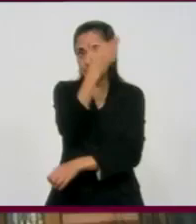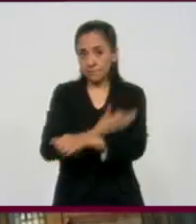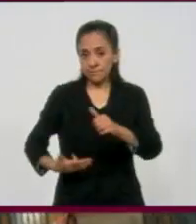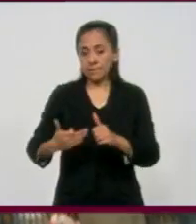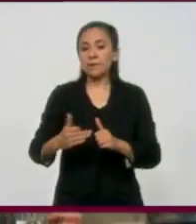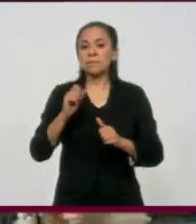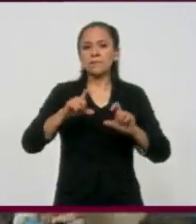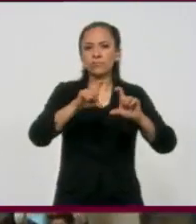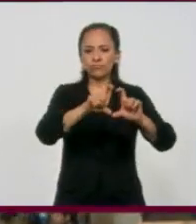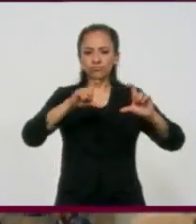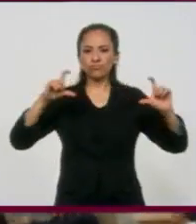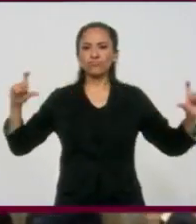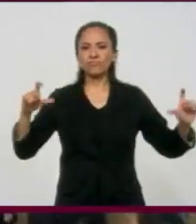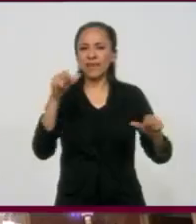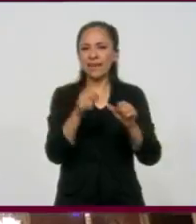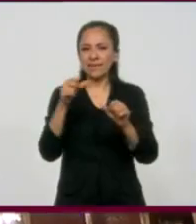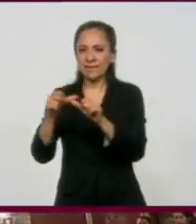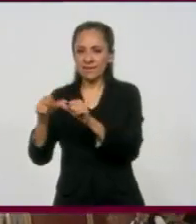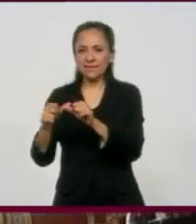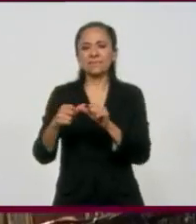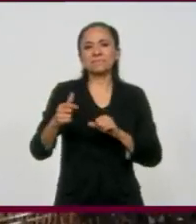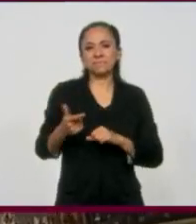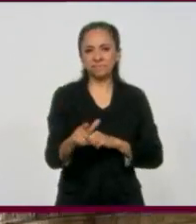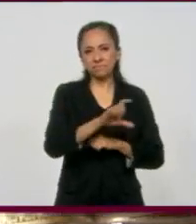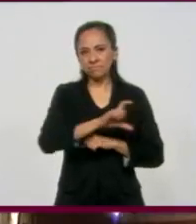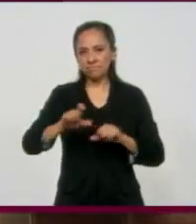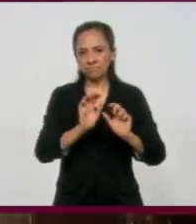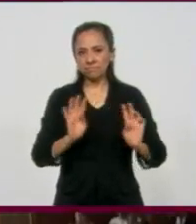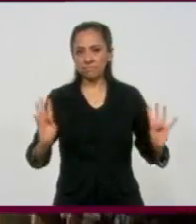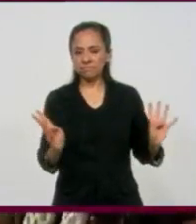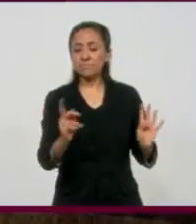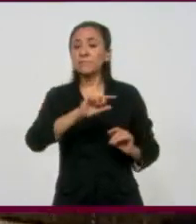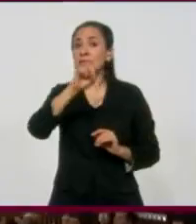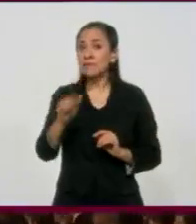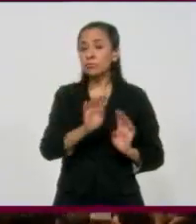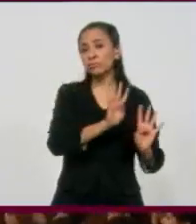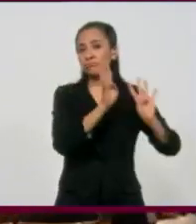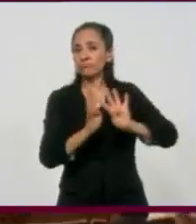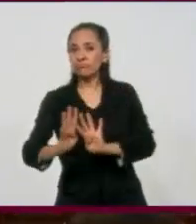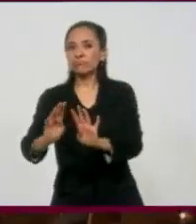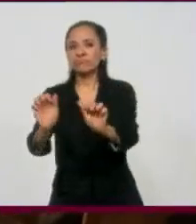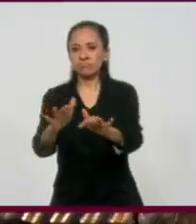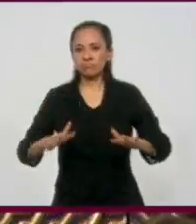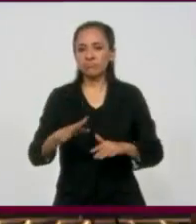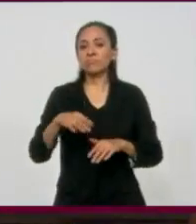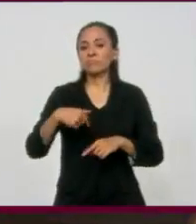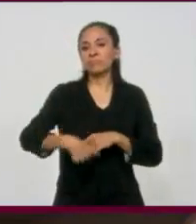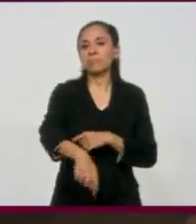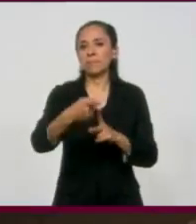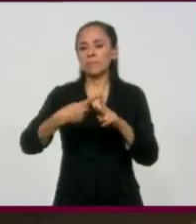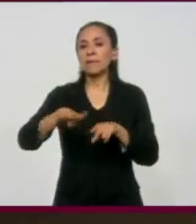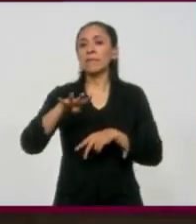diez letras que hacen sonar el nombre de la ciudad. Dentro, la palabra conduciría a todos al festejo de 19 días y 2 mil